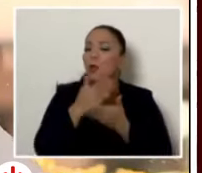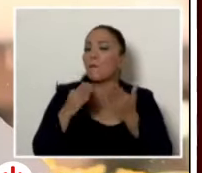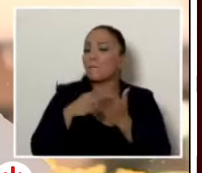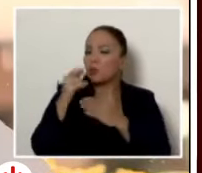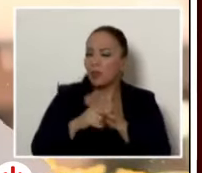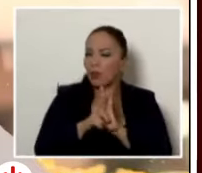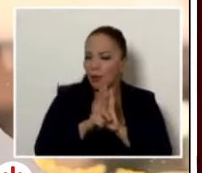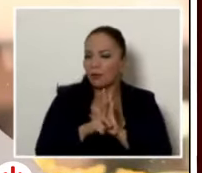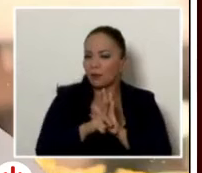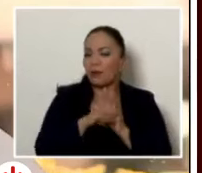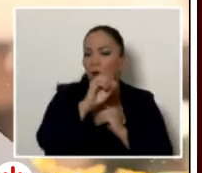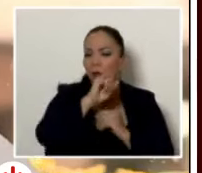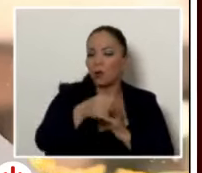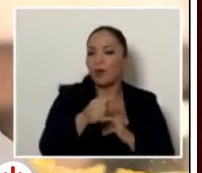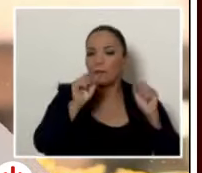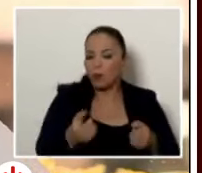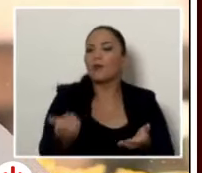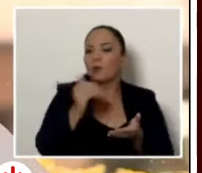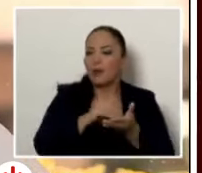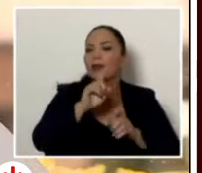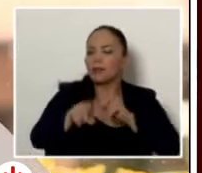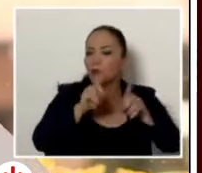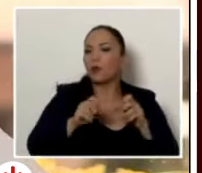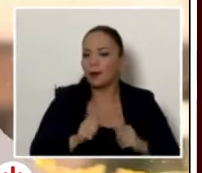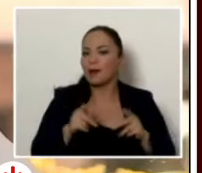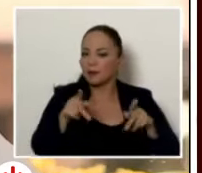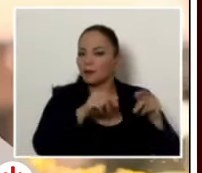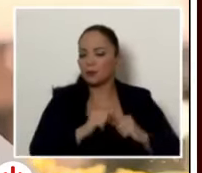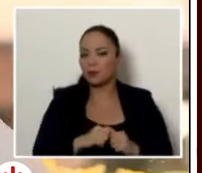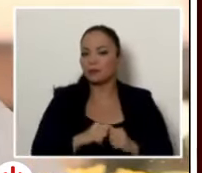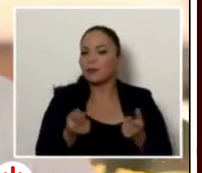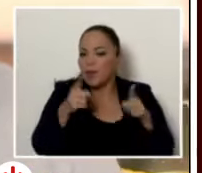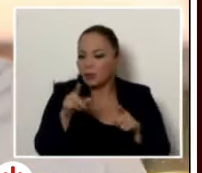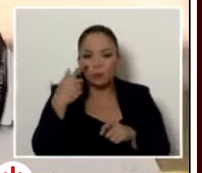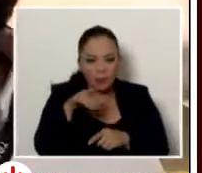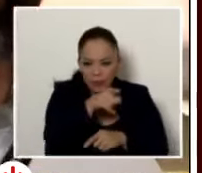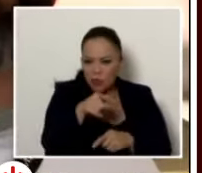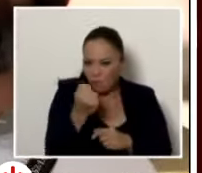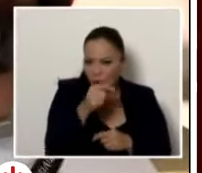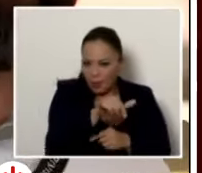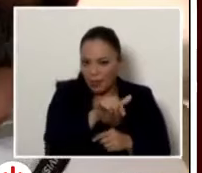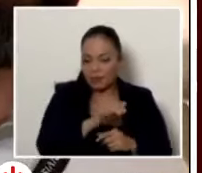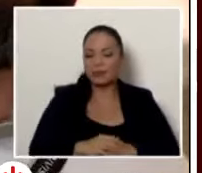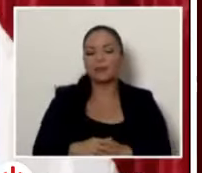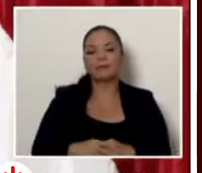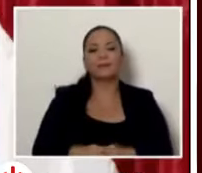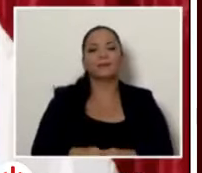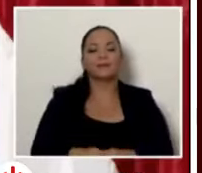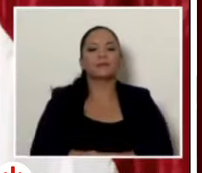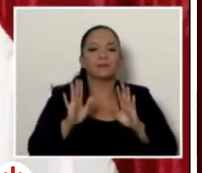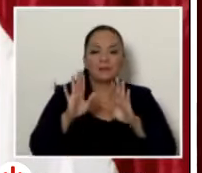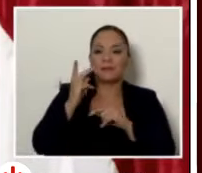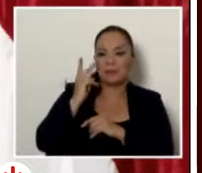judicial vuelva a poder interrogar sobre todo en casos tan fuertes y serios como este mire usted habla de